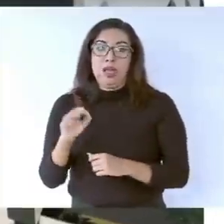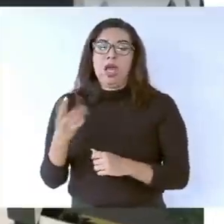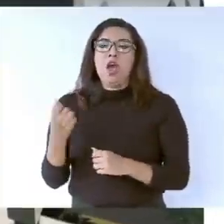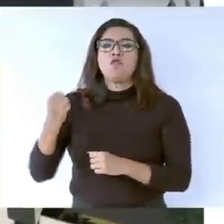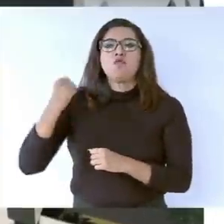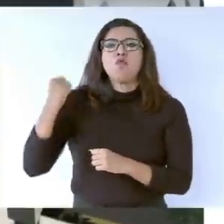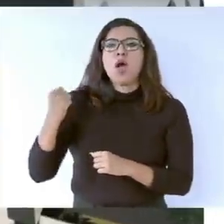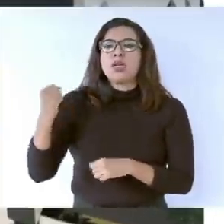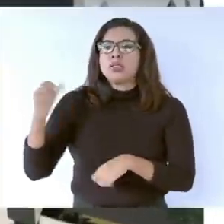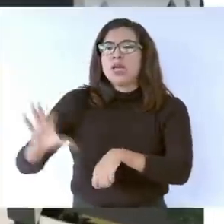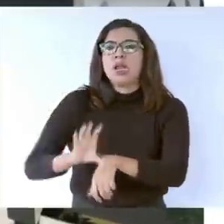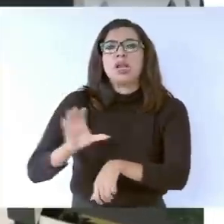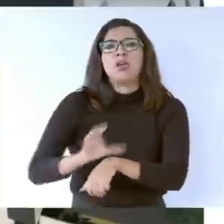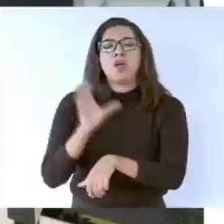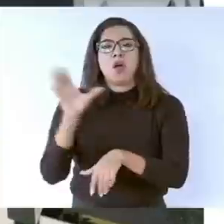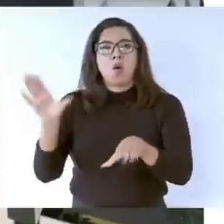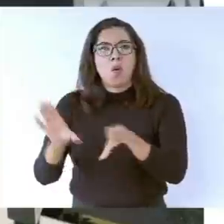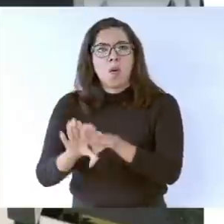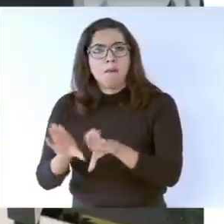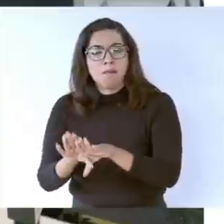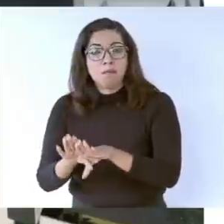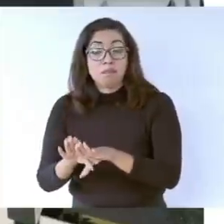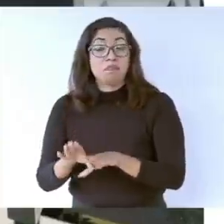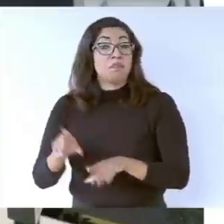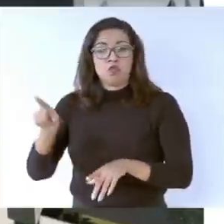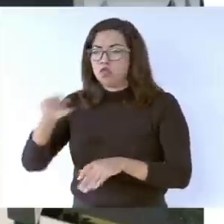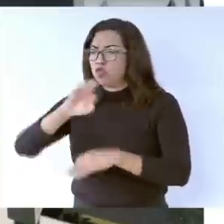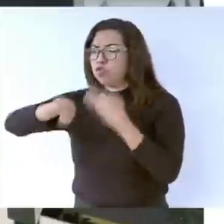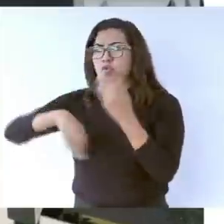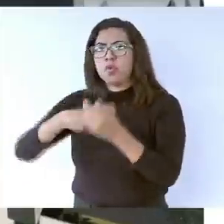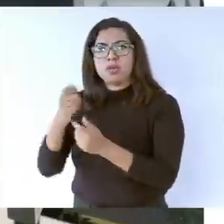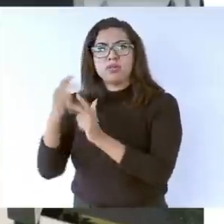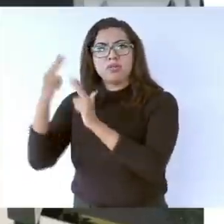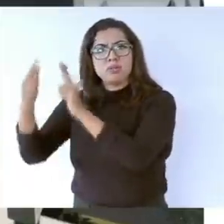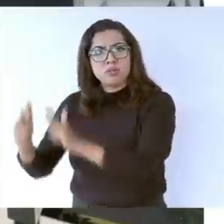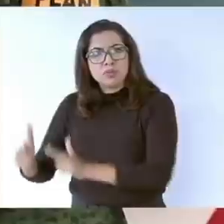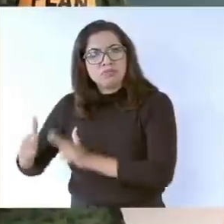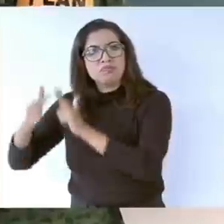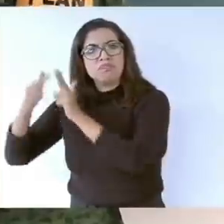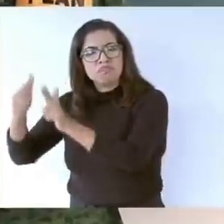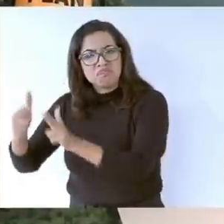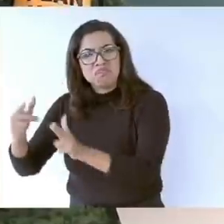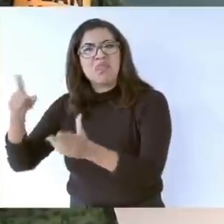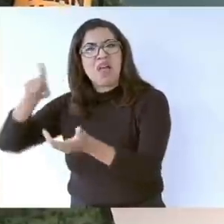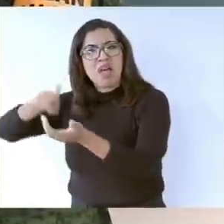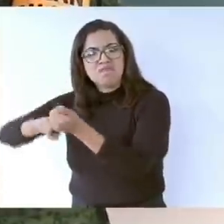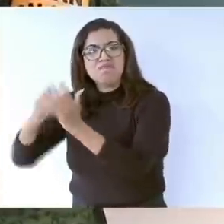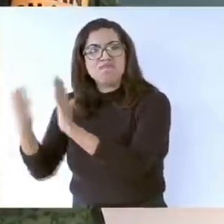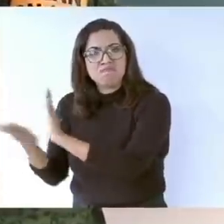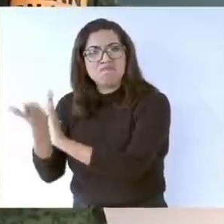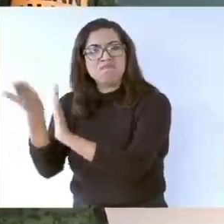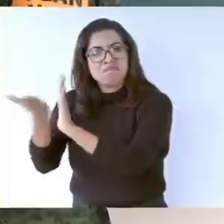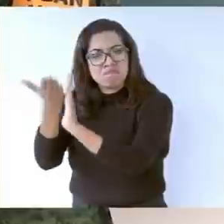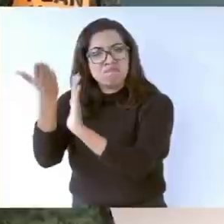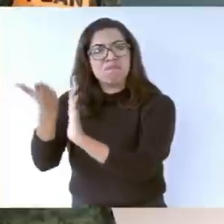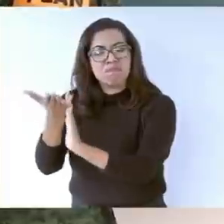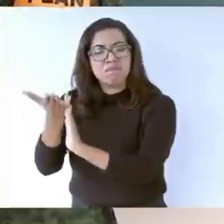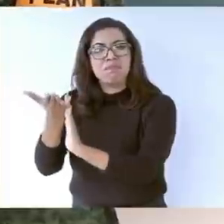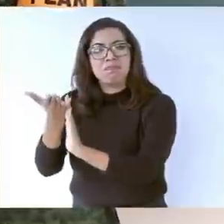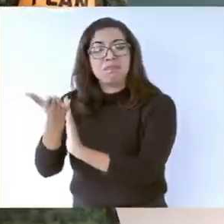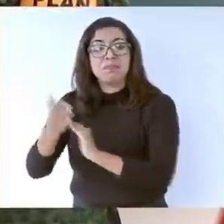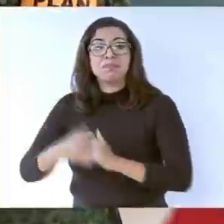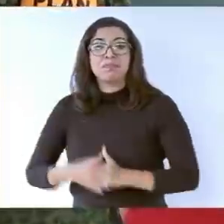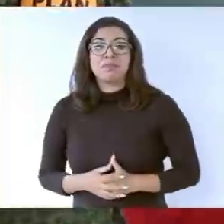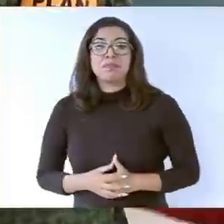material rodante, con capacidad incluso de permitir una alta frecuencia de trenes en ambas direcciones. La construcción deberá